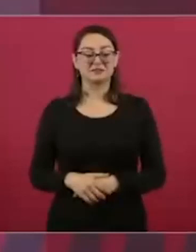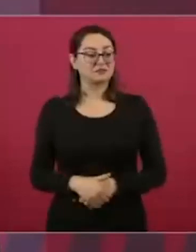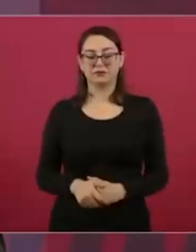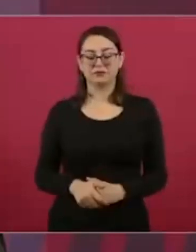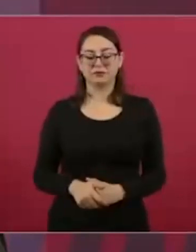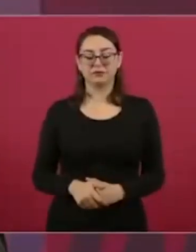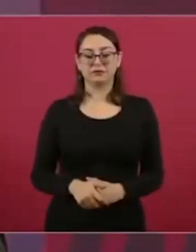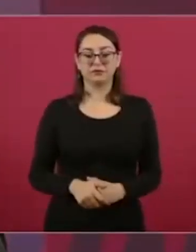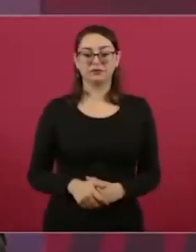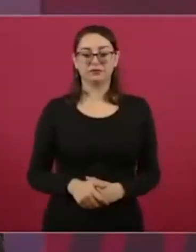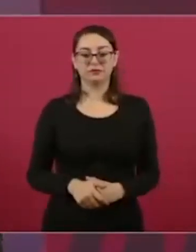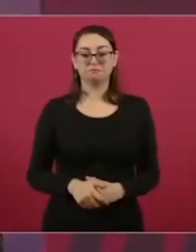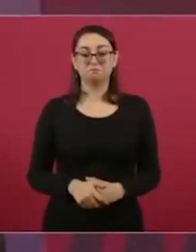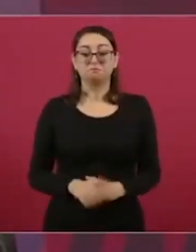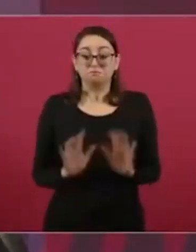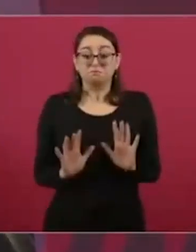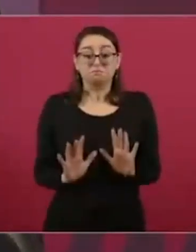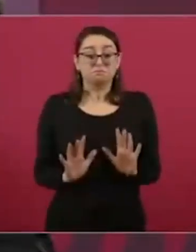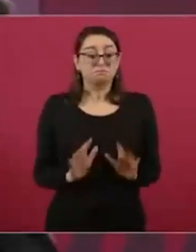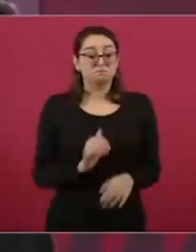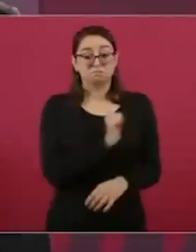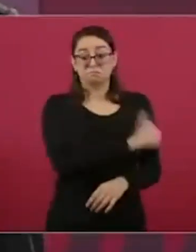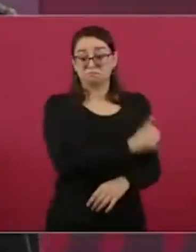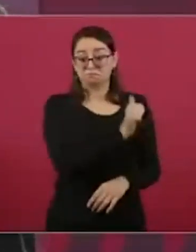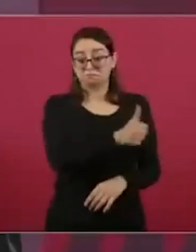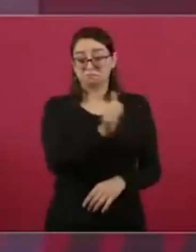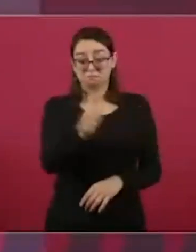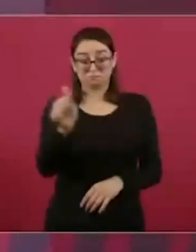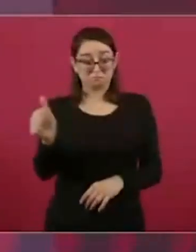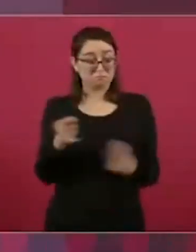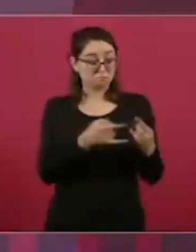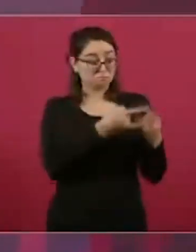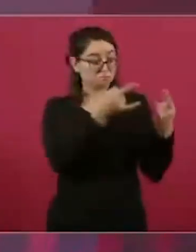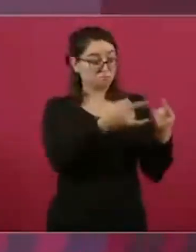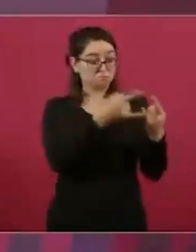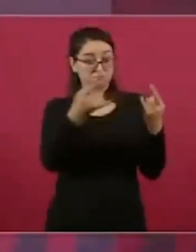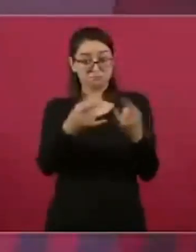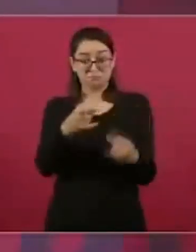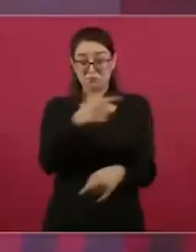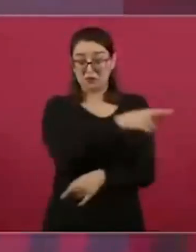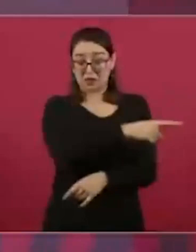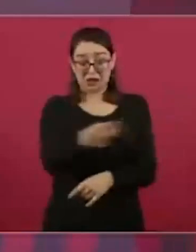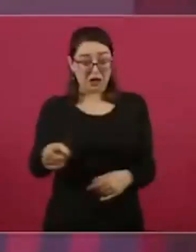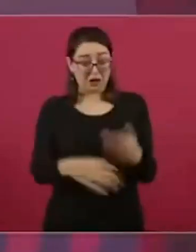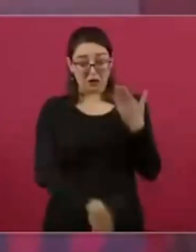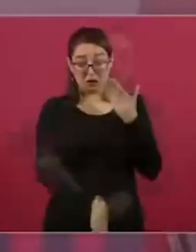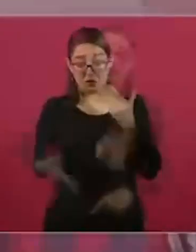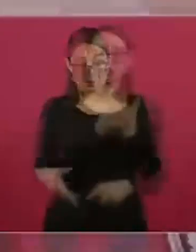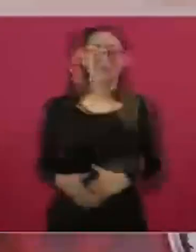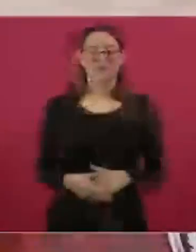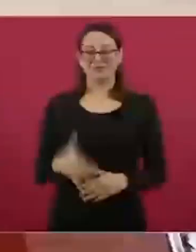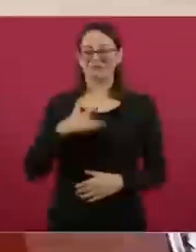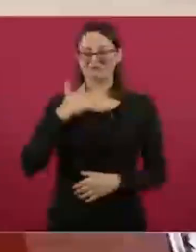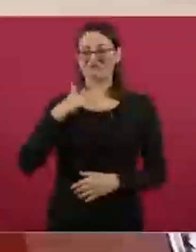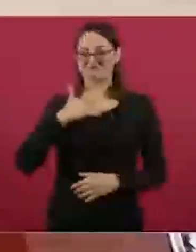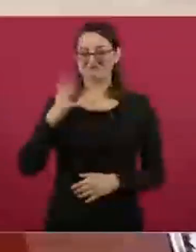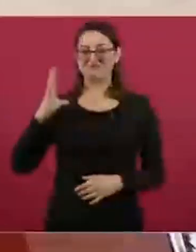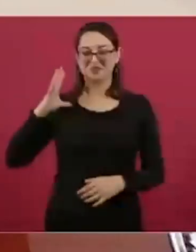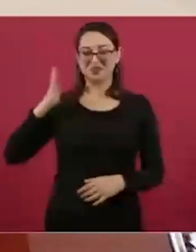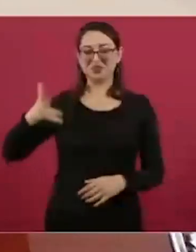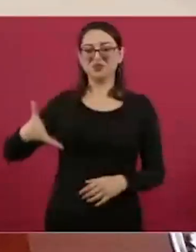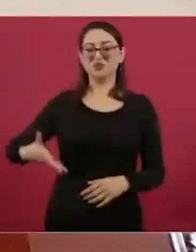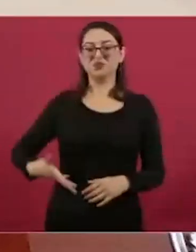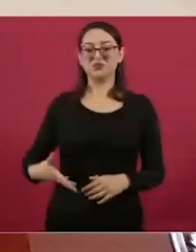y es hasta un timbre de orgullo un insulto de esa gente. Si me